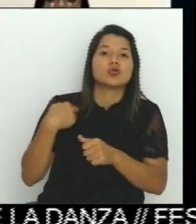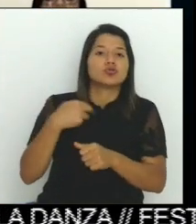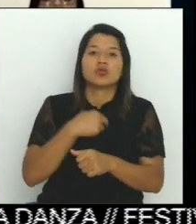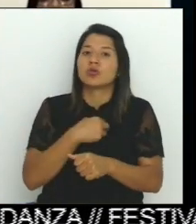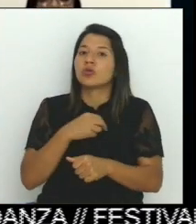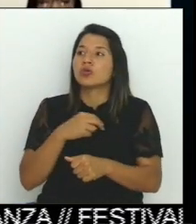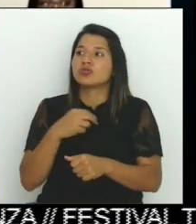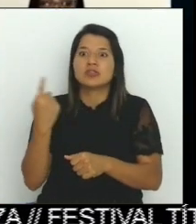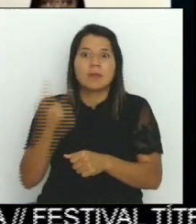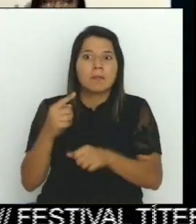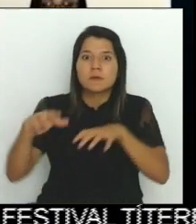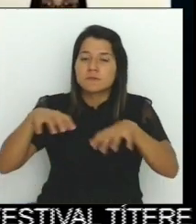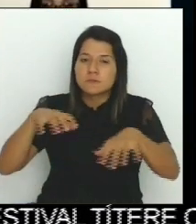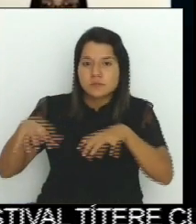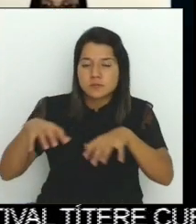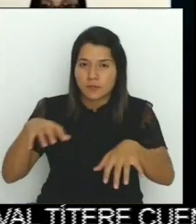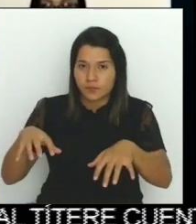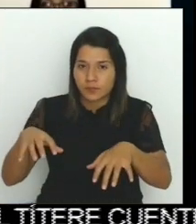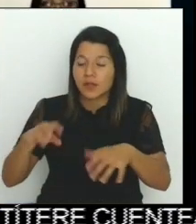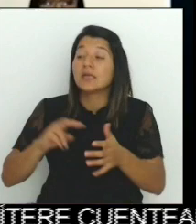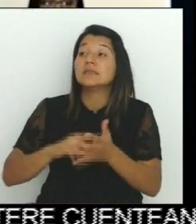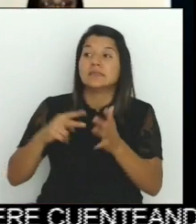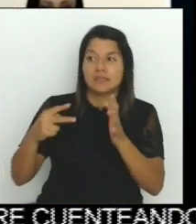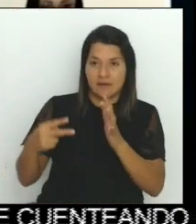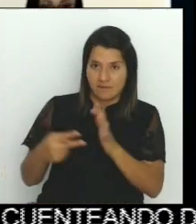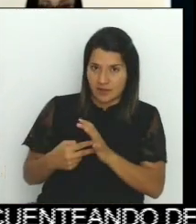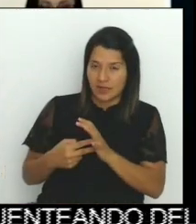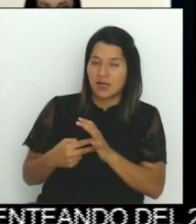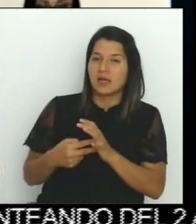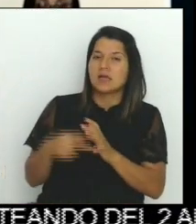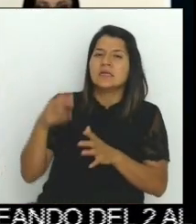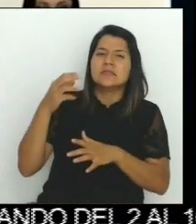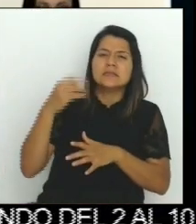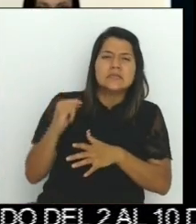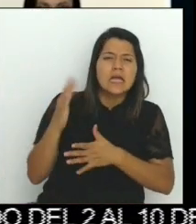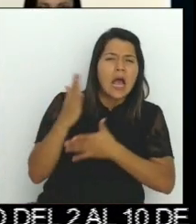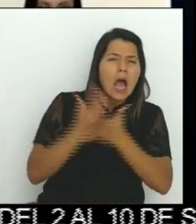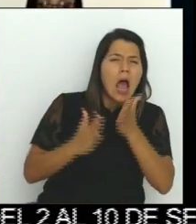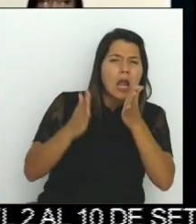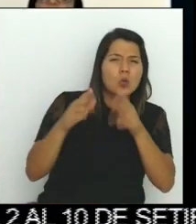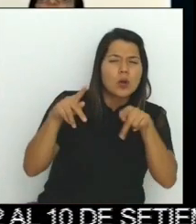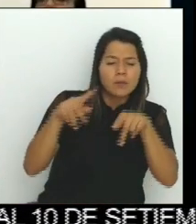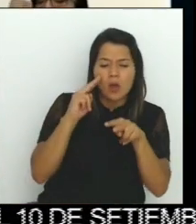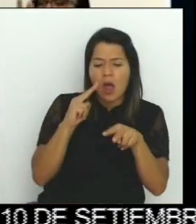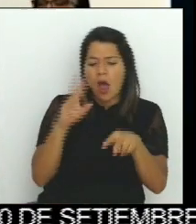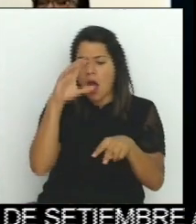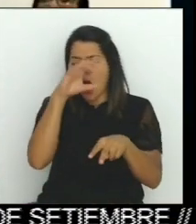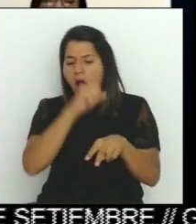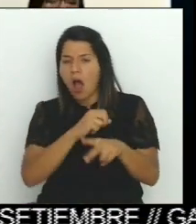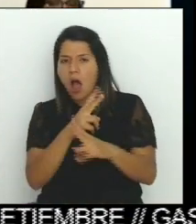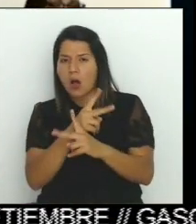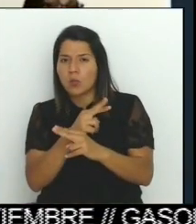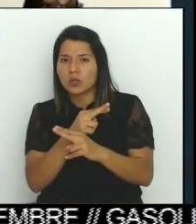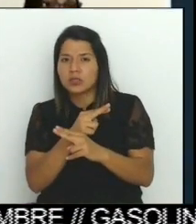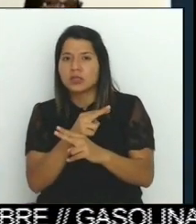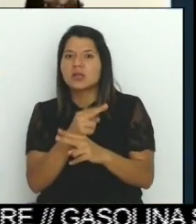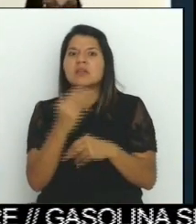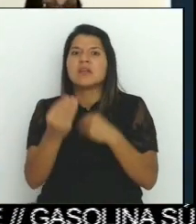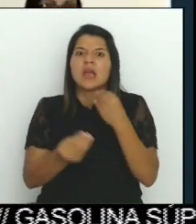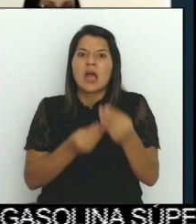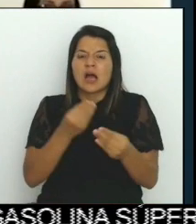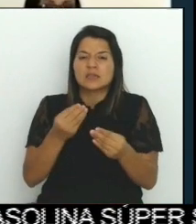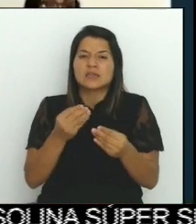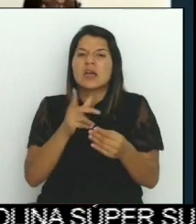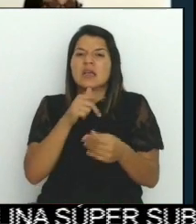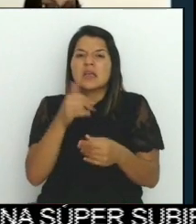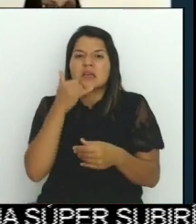¿Quién encuentre indicios de la presencia de esta hormiga a quién tiene que llamar y qué va a hacer